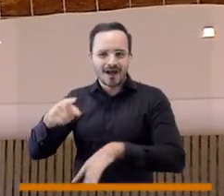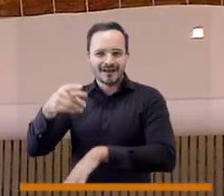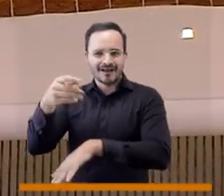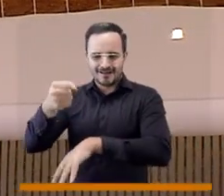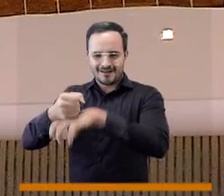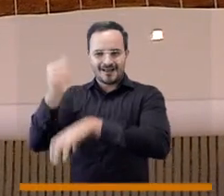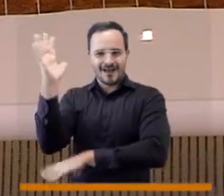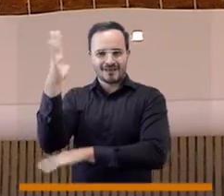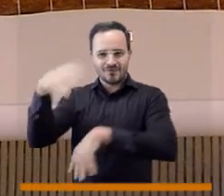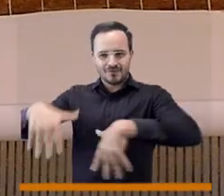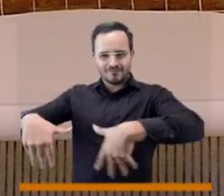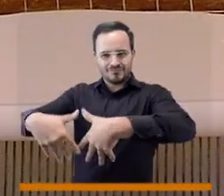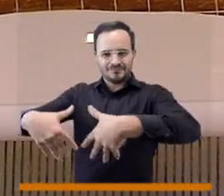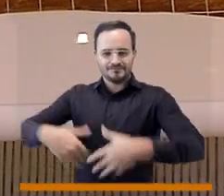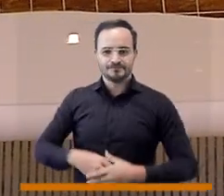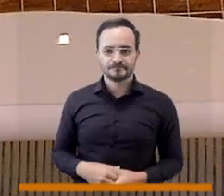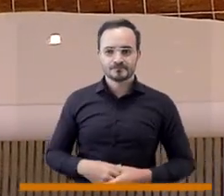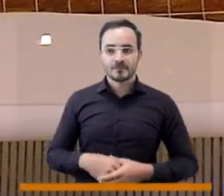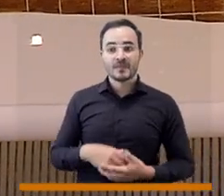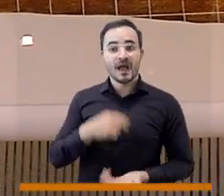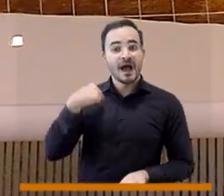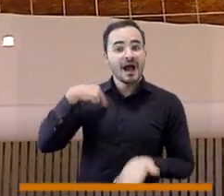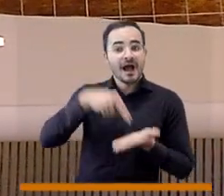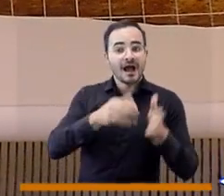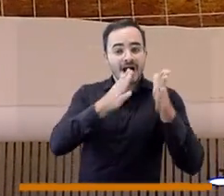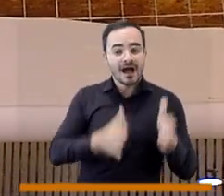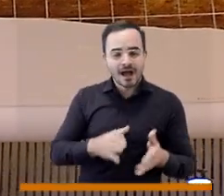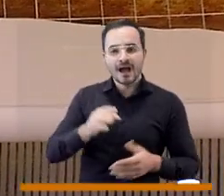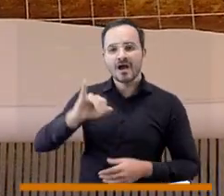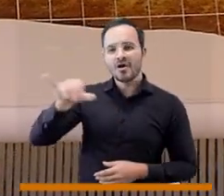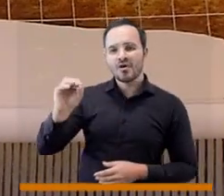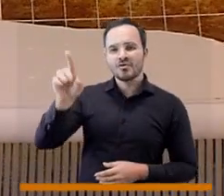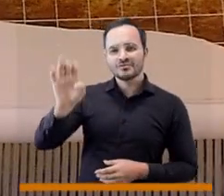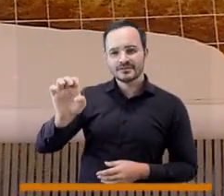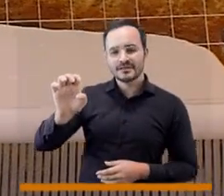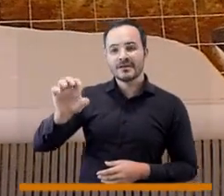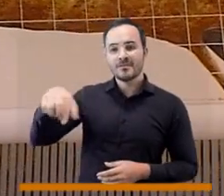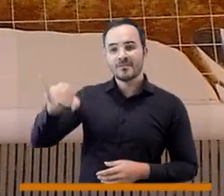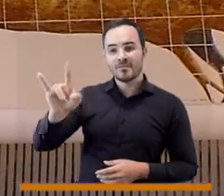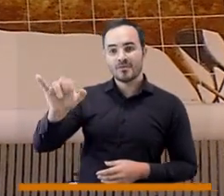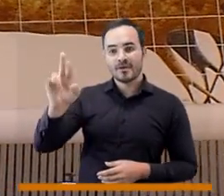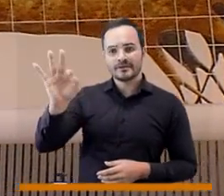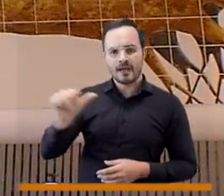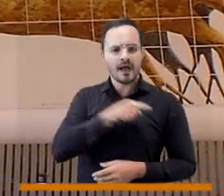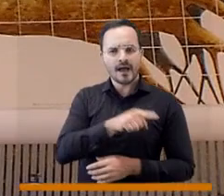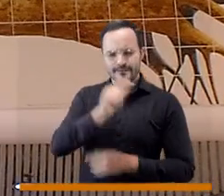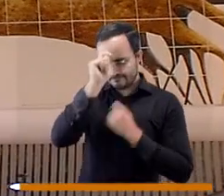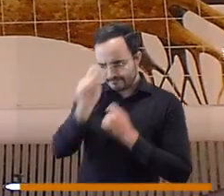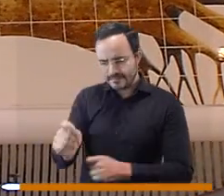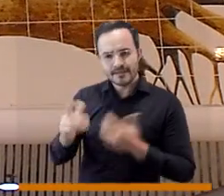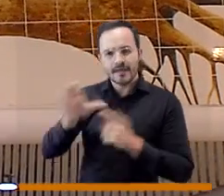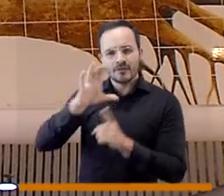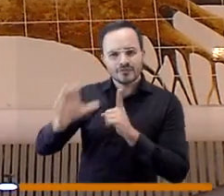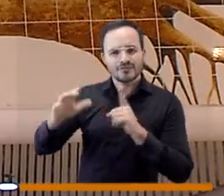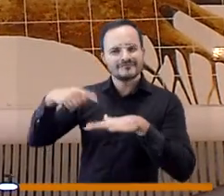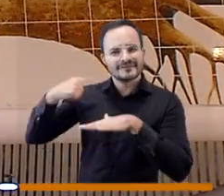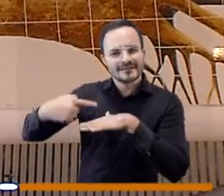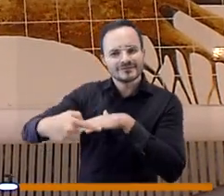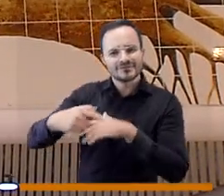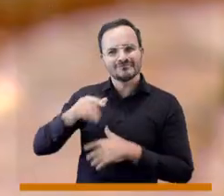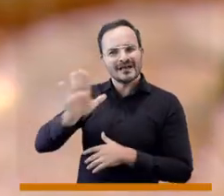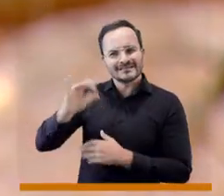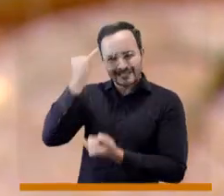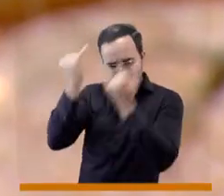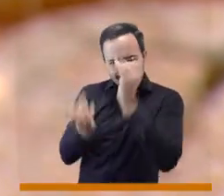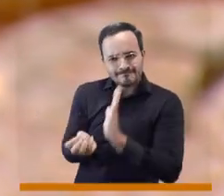asemejante a las funciones cerebrales. El mural Diálogos del artista José Ignacio Vélez Puerta le rinde homenaje a la cultura, a la